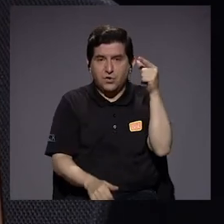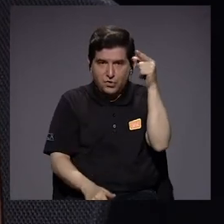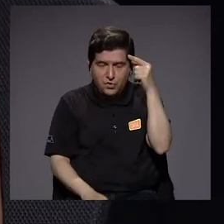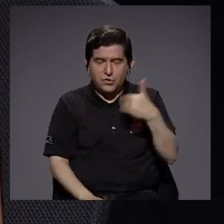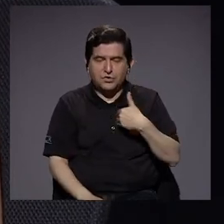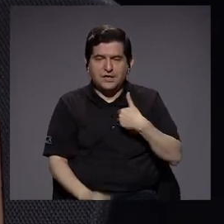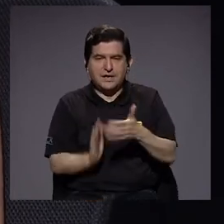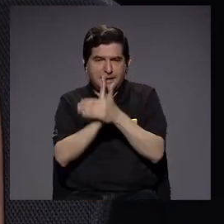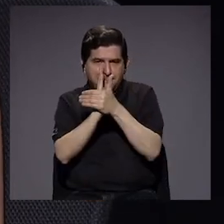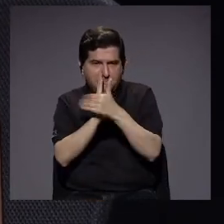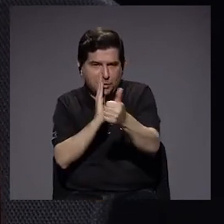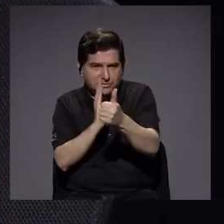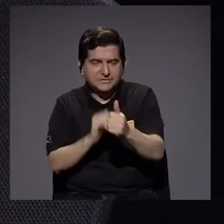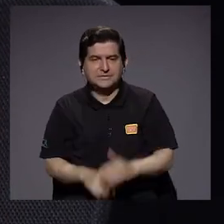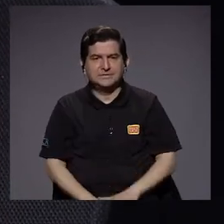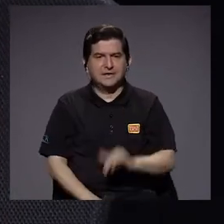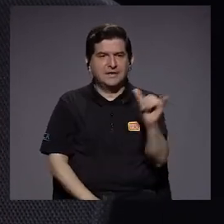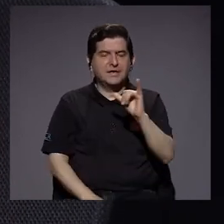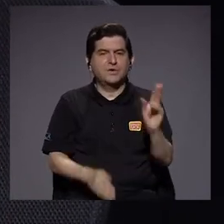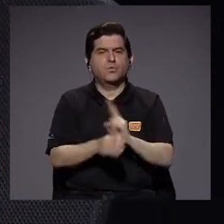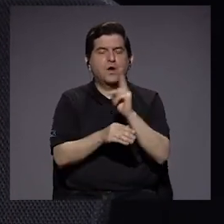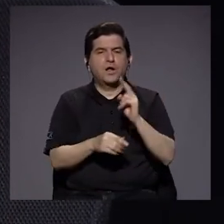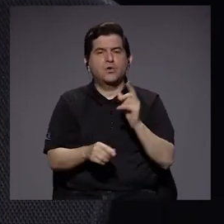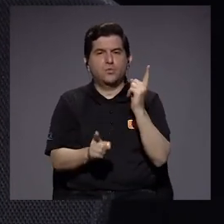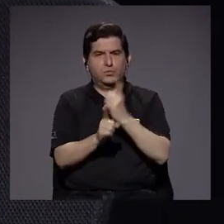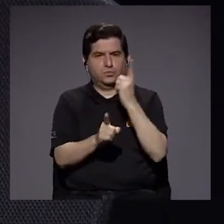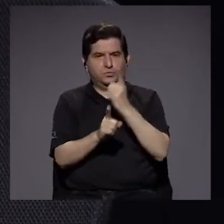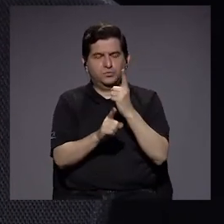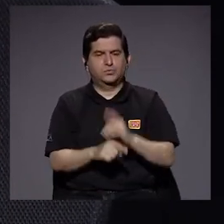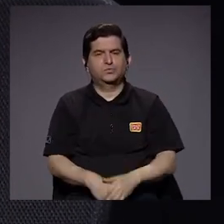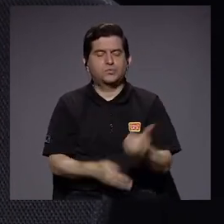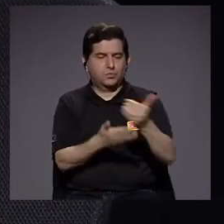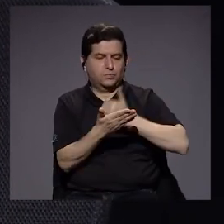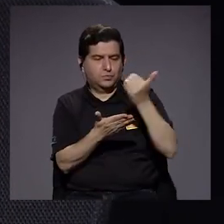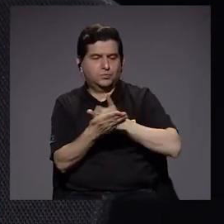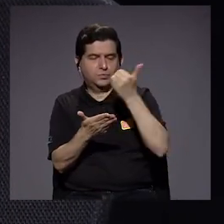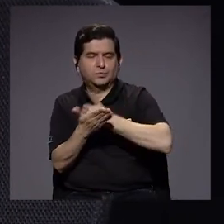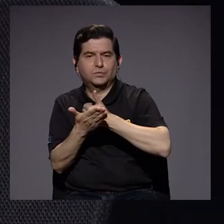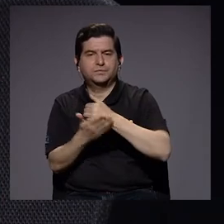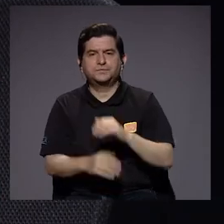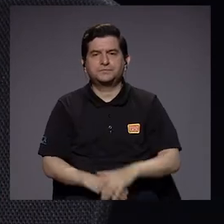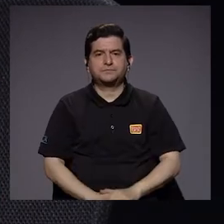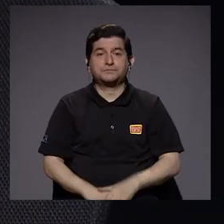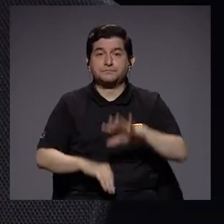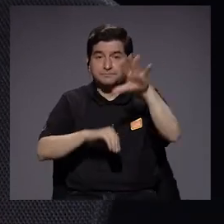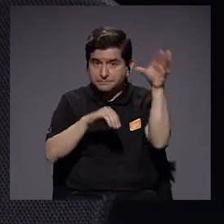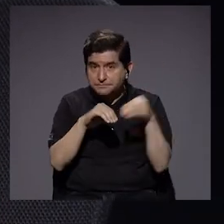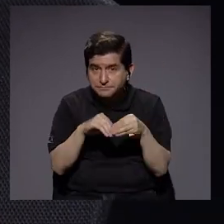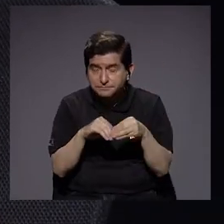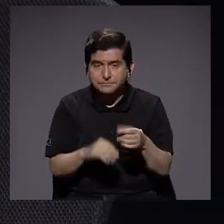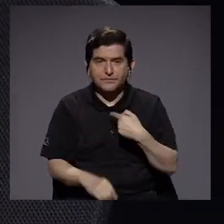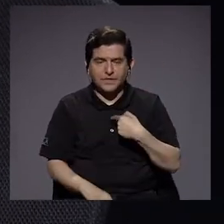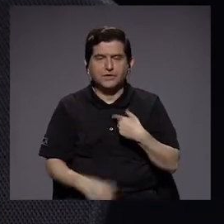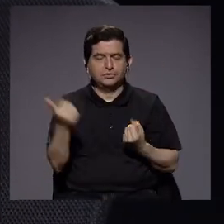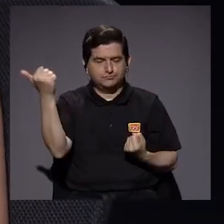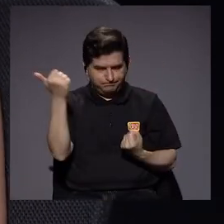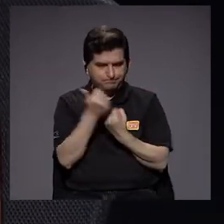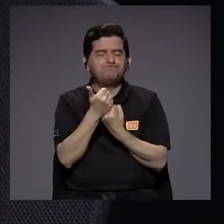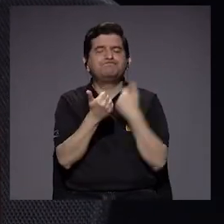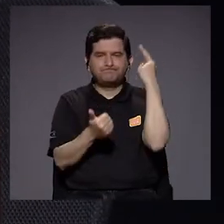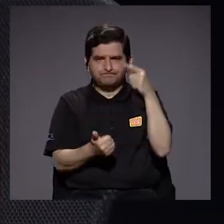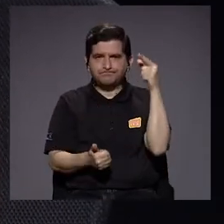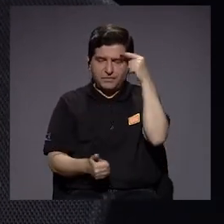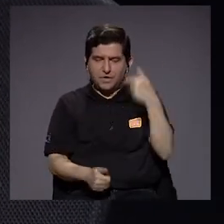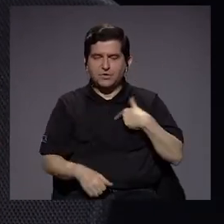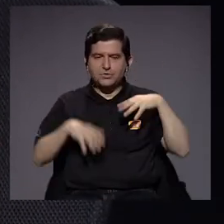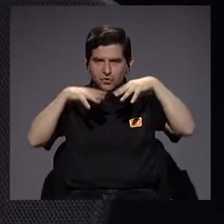tienen potencialidad y que además hacen un uso eficiente de los recursos. Además, soy afín, por supuesto,